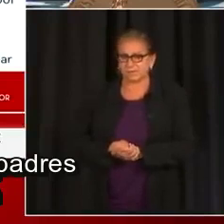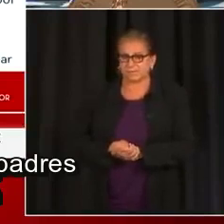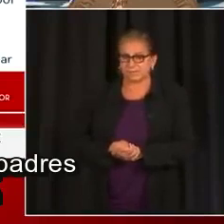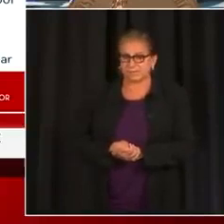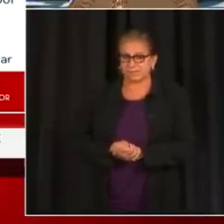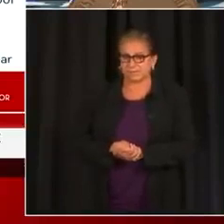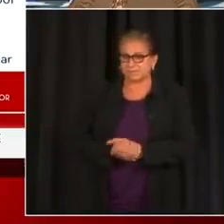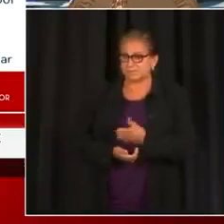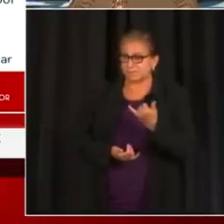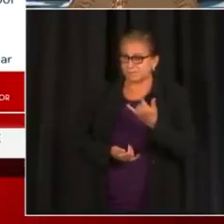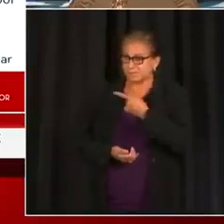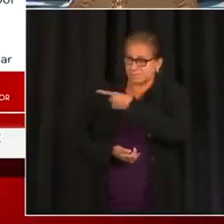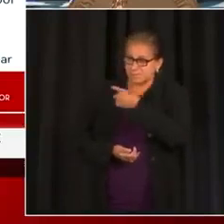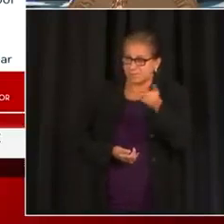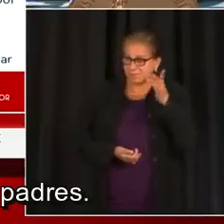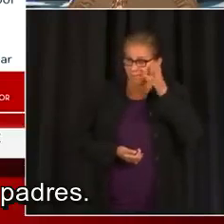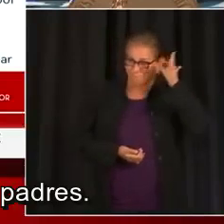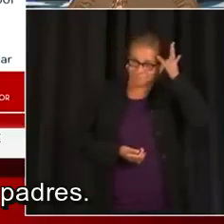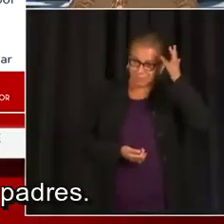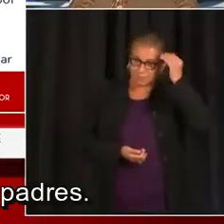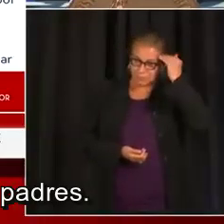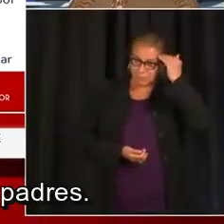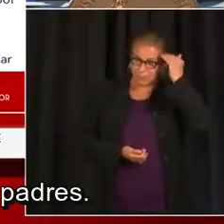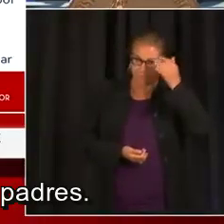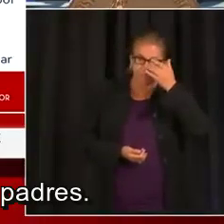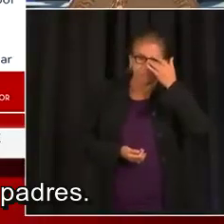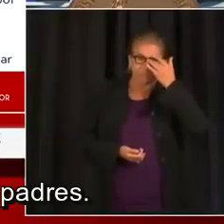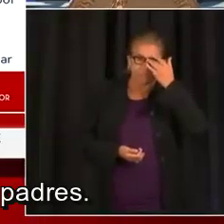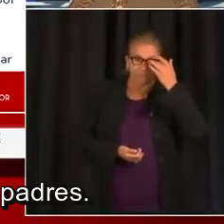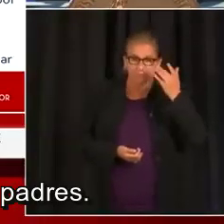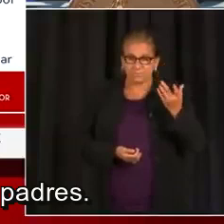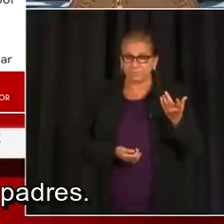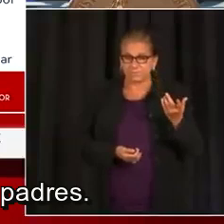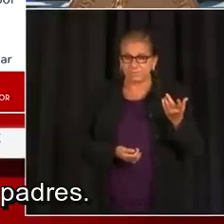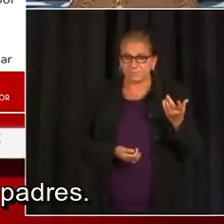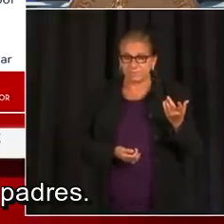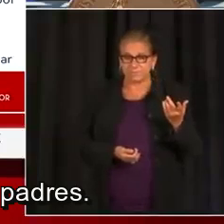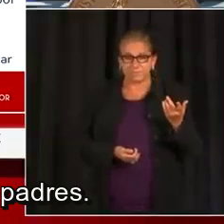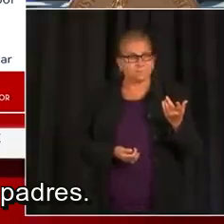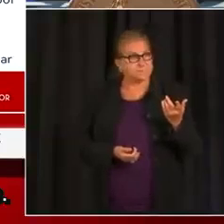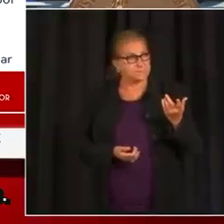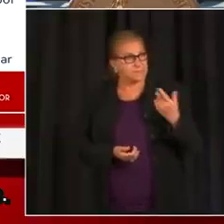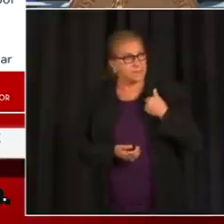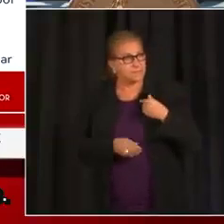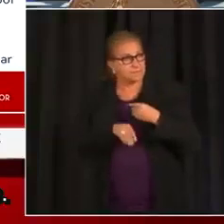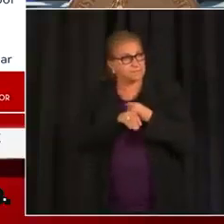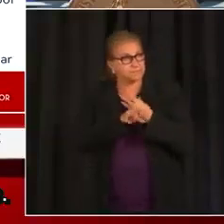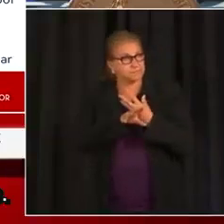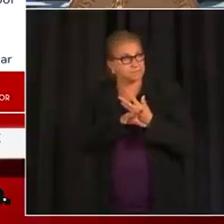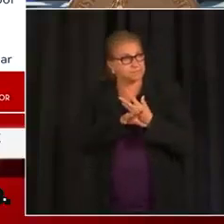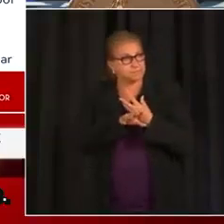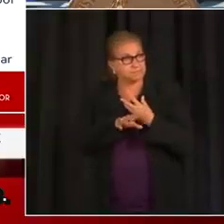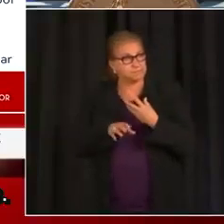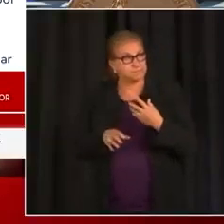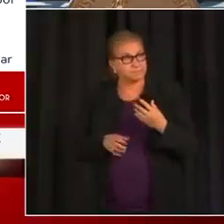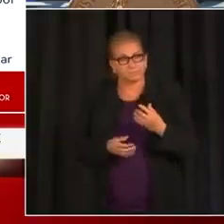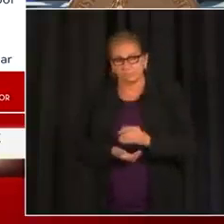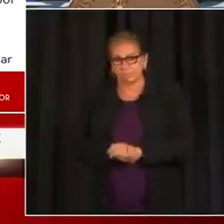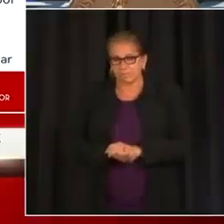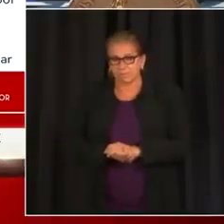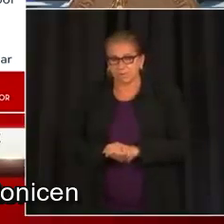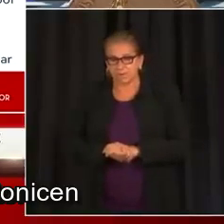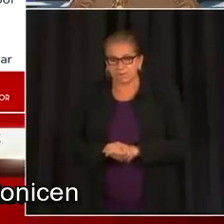información en las sesiones universitarias para los padres. Estas sesiones son virtuales.